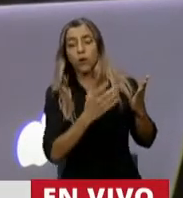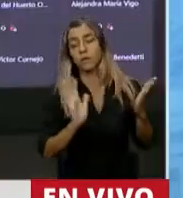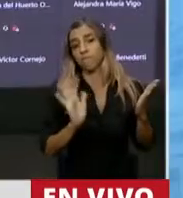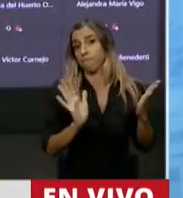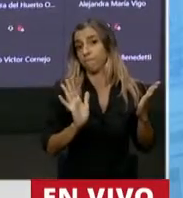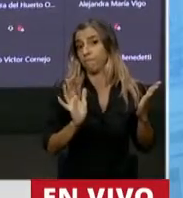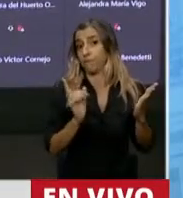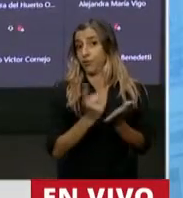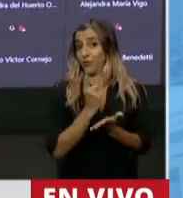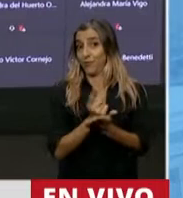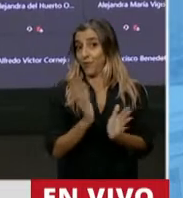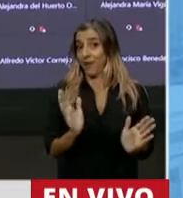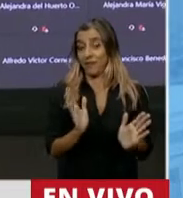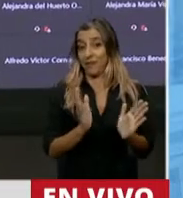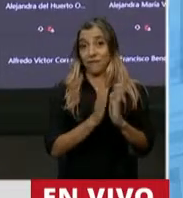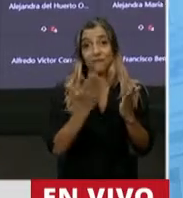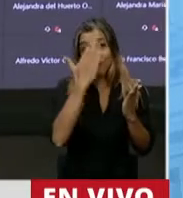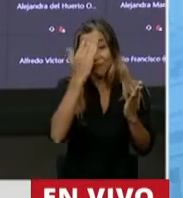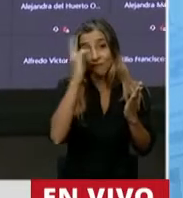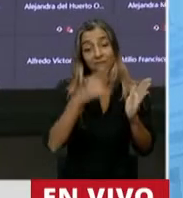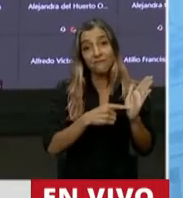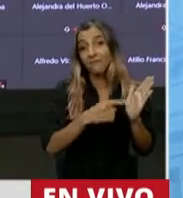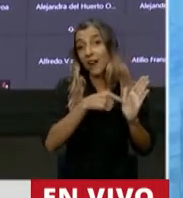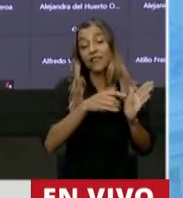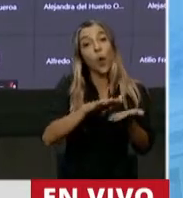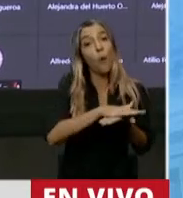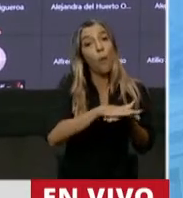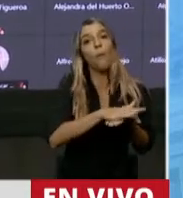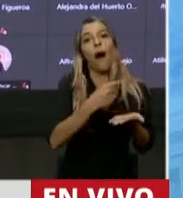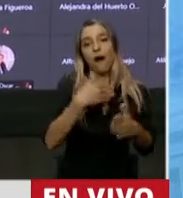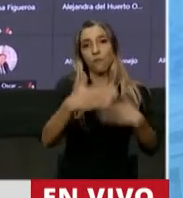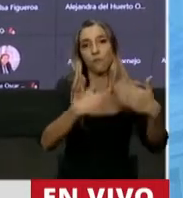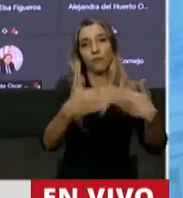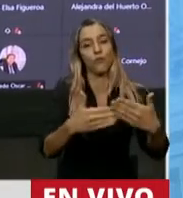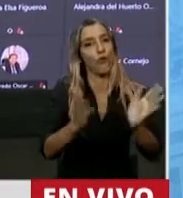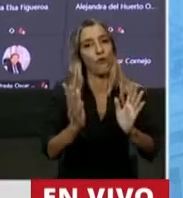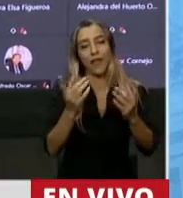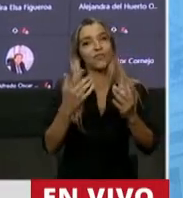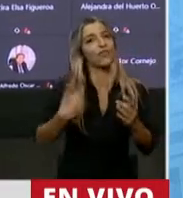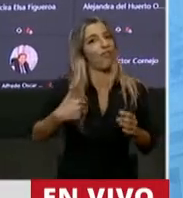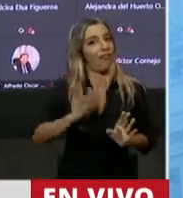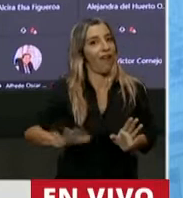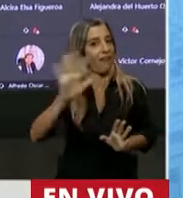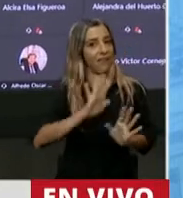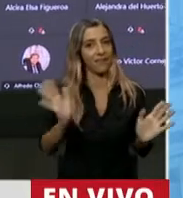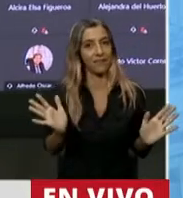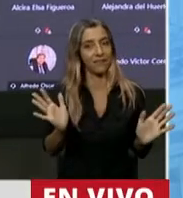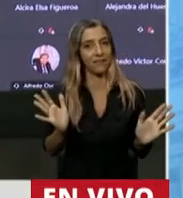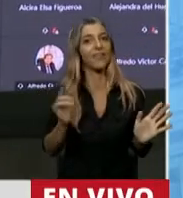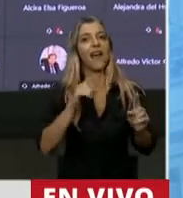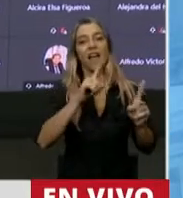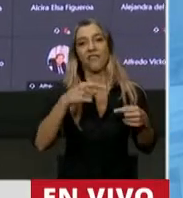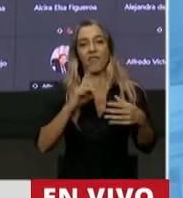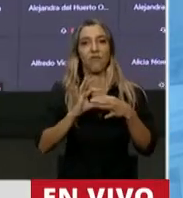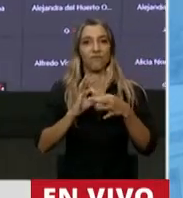básicamente la base del progreso social y material de nuestro país y por tanto deben ser